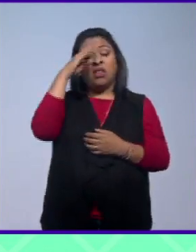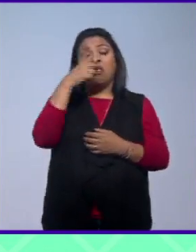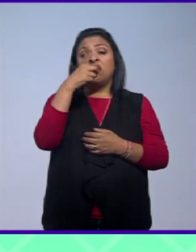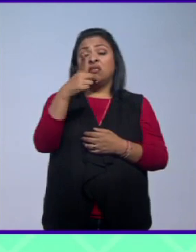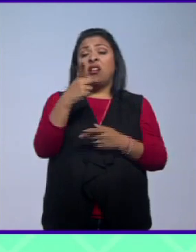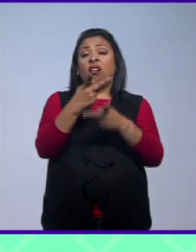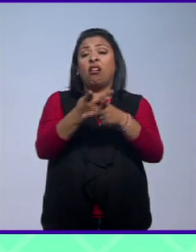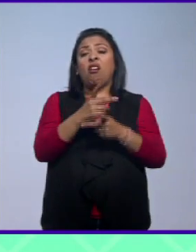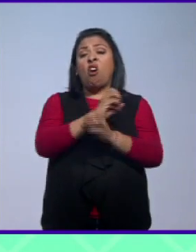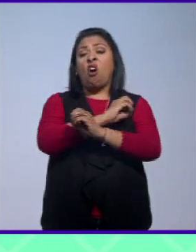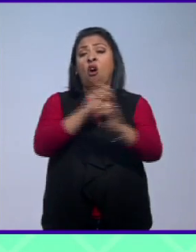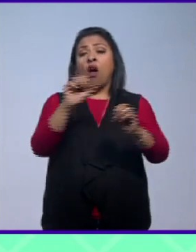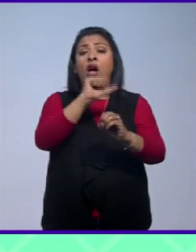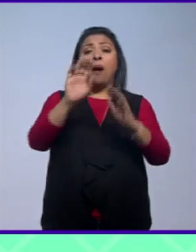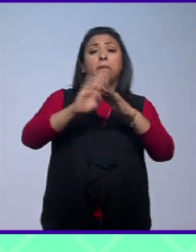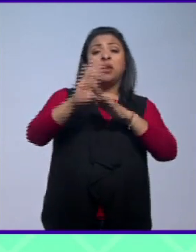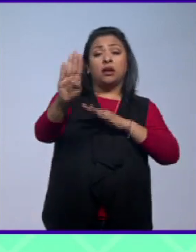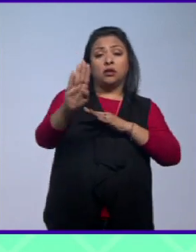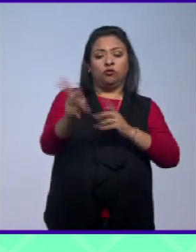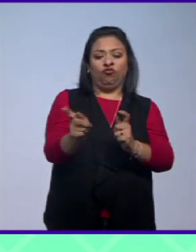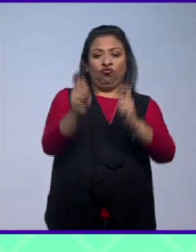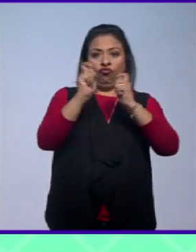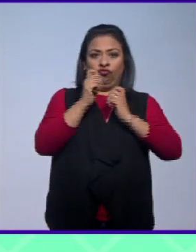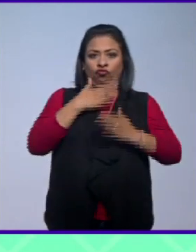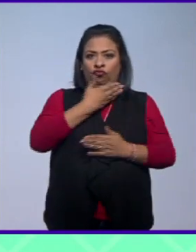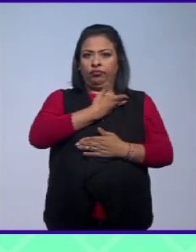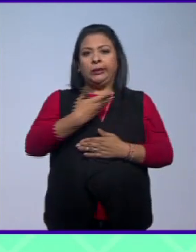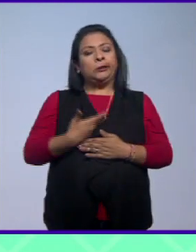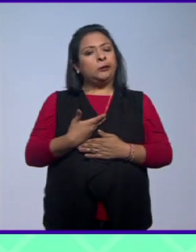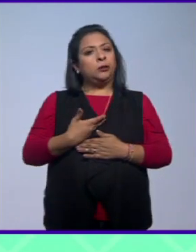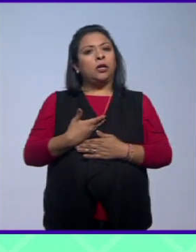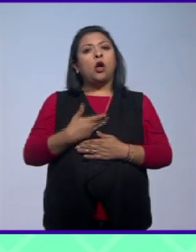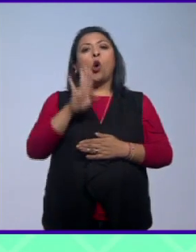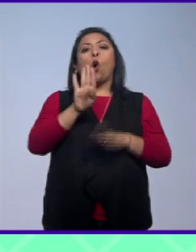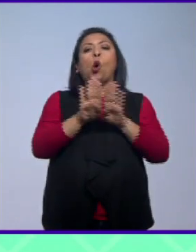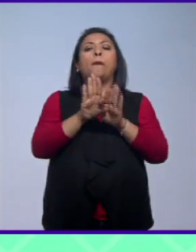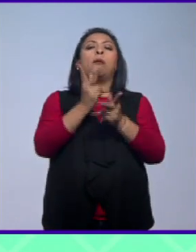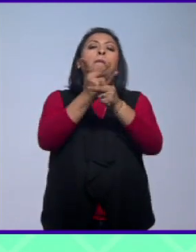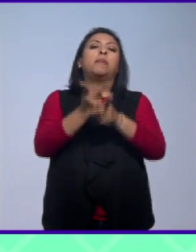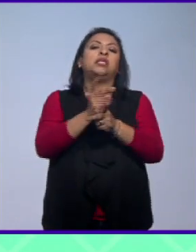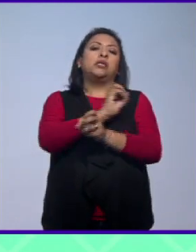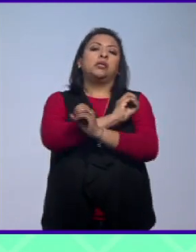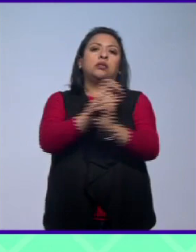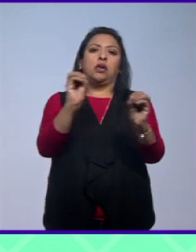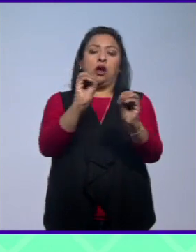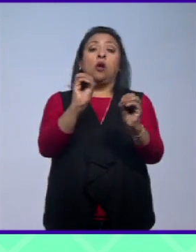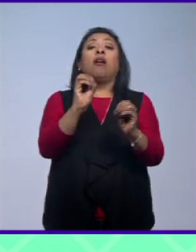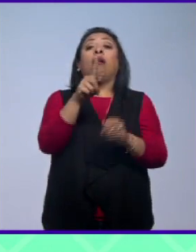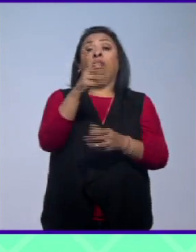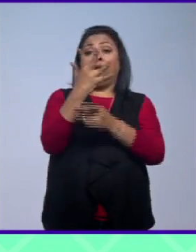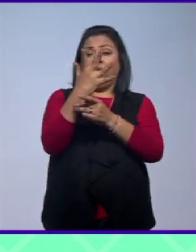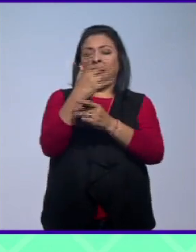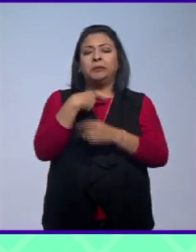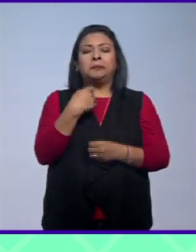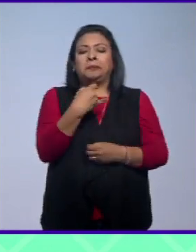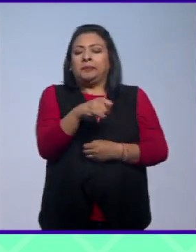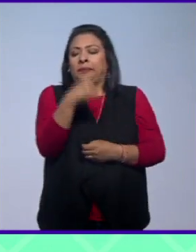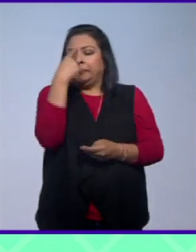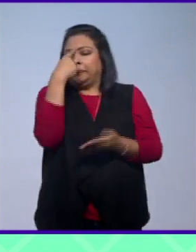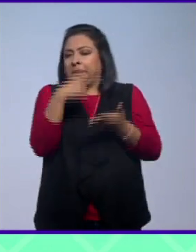cero a la migración y esto viene desde que él tomó el poder todo esto que está haciendo él lo dijo lo que pasa es que creo que no le creímos y